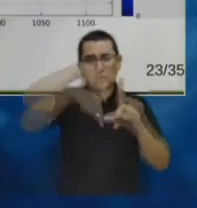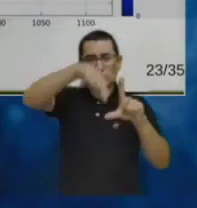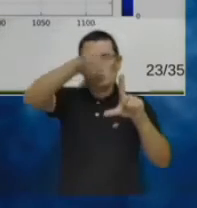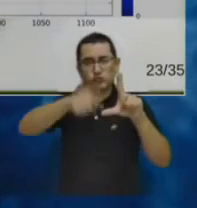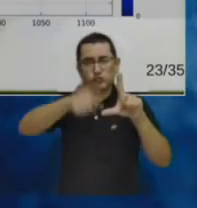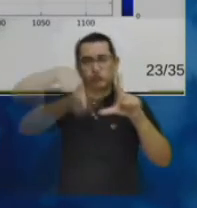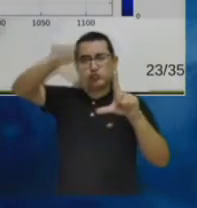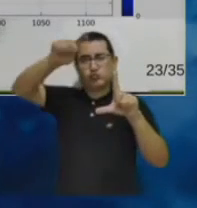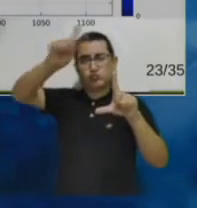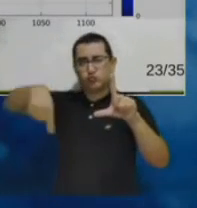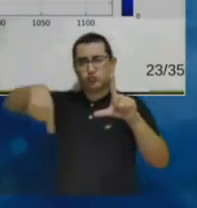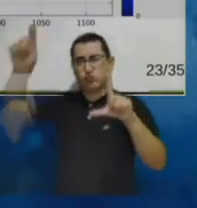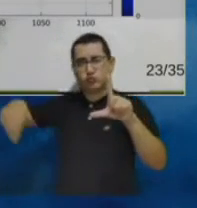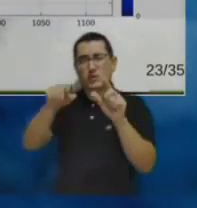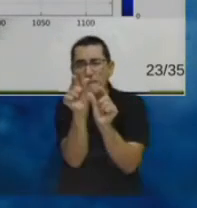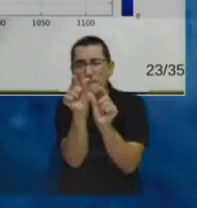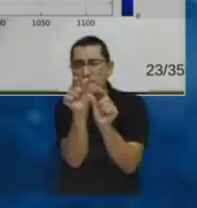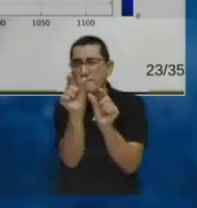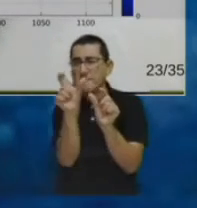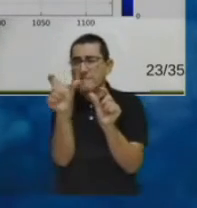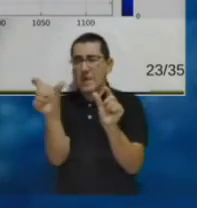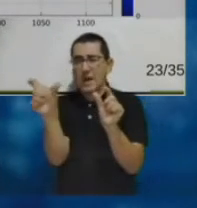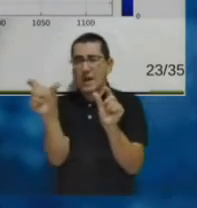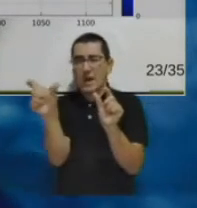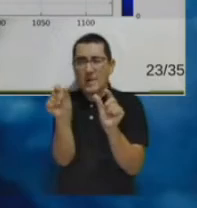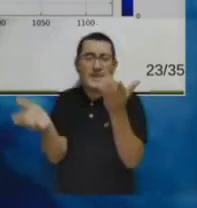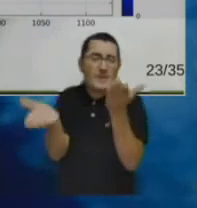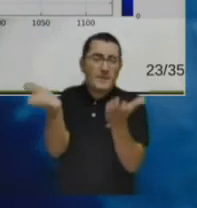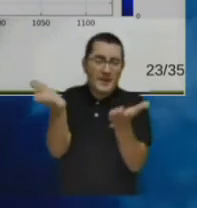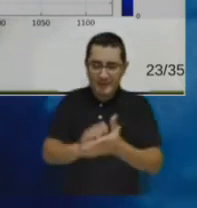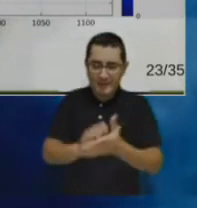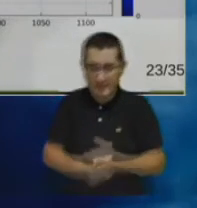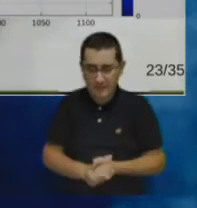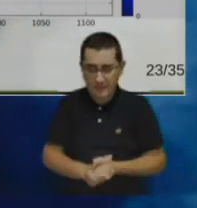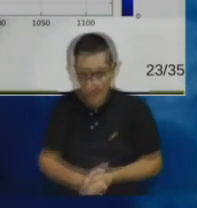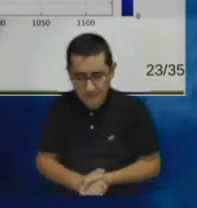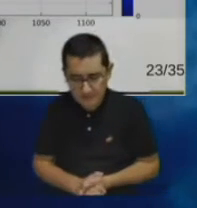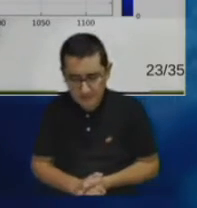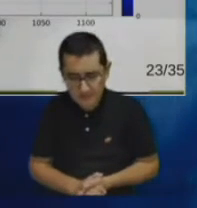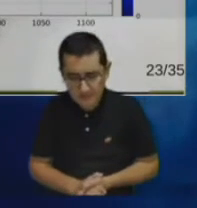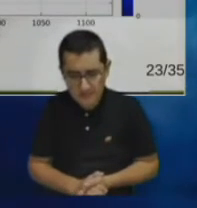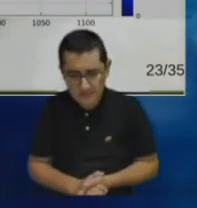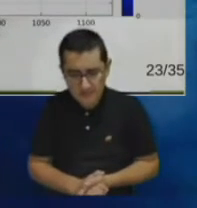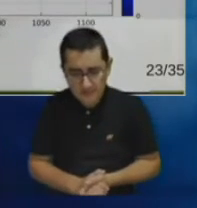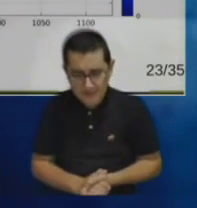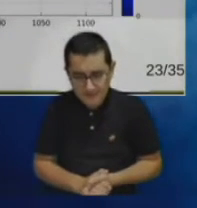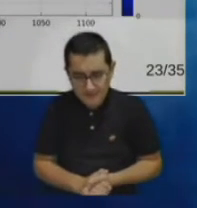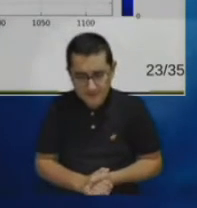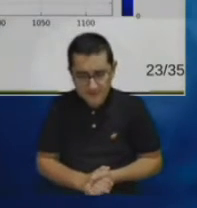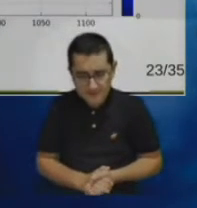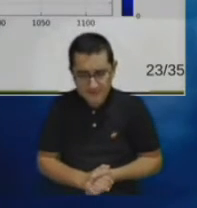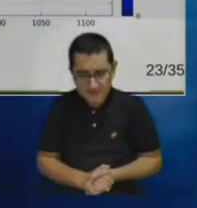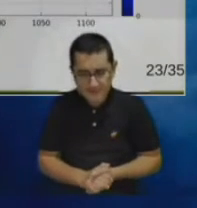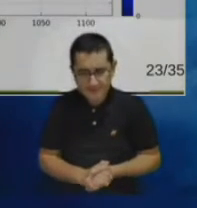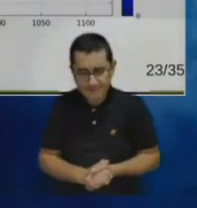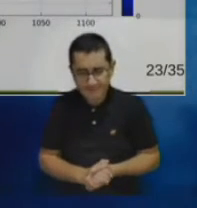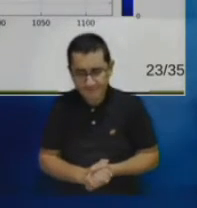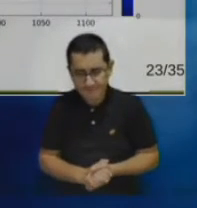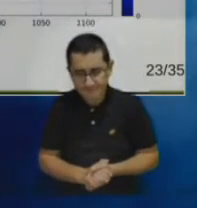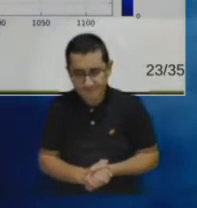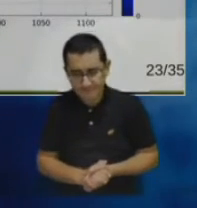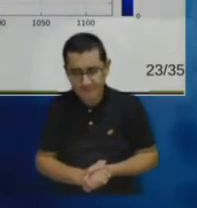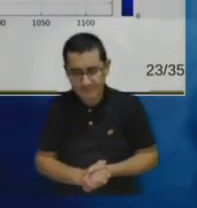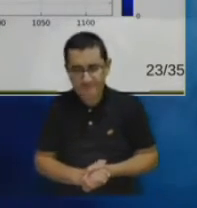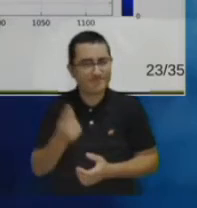bastante próximo a lo esperado sin embargo pues hay elementos aún por mejorar básicamente nuestra sonda no es la sonda ideal tiene una